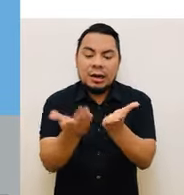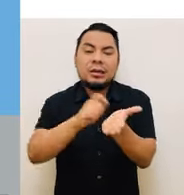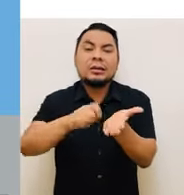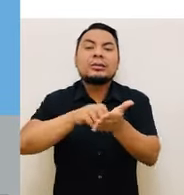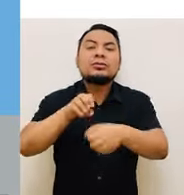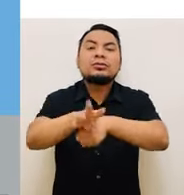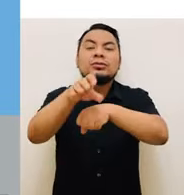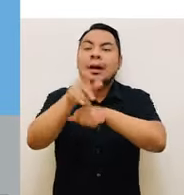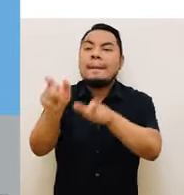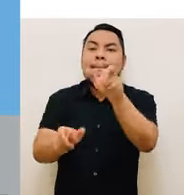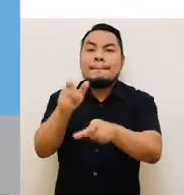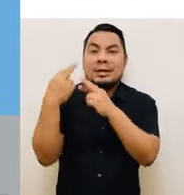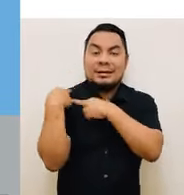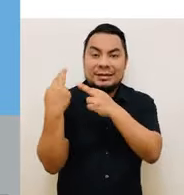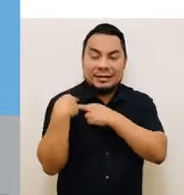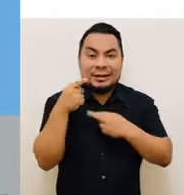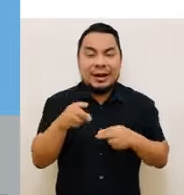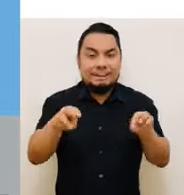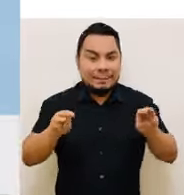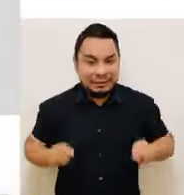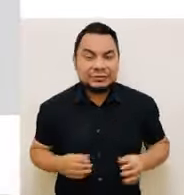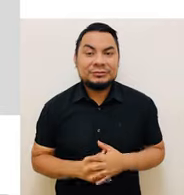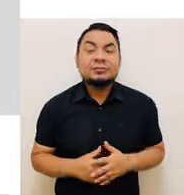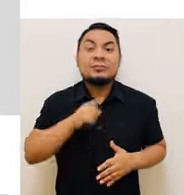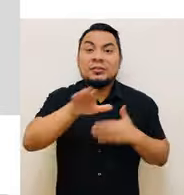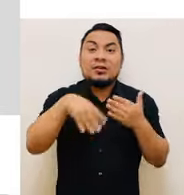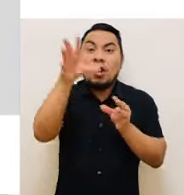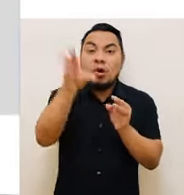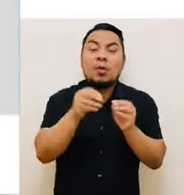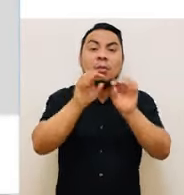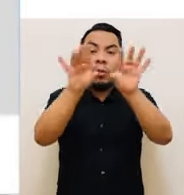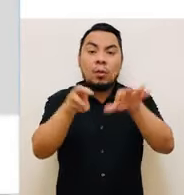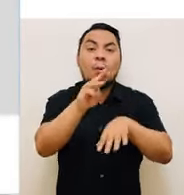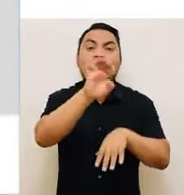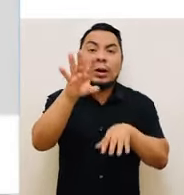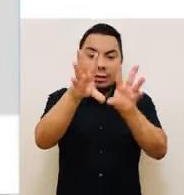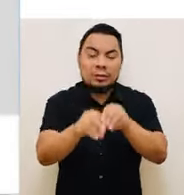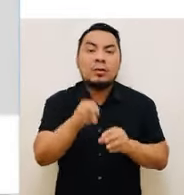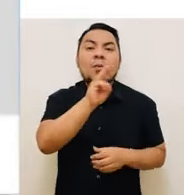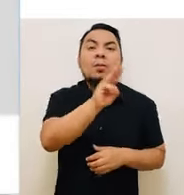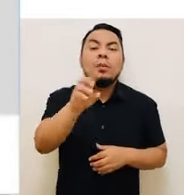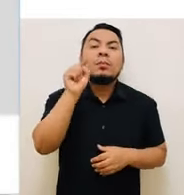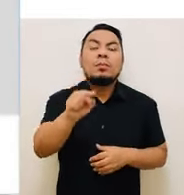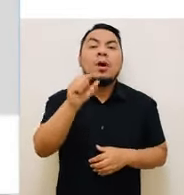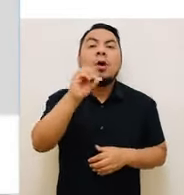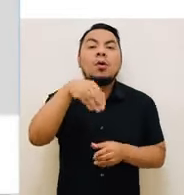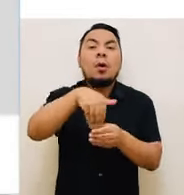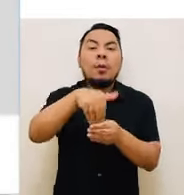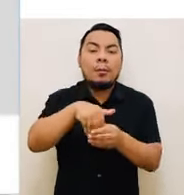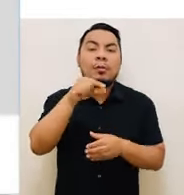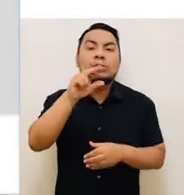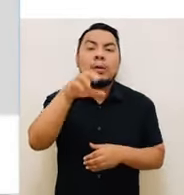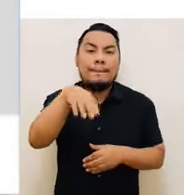instrucciones para personeras o personeros de mesa. Descárgala de nuestro portal web www.ompe